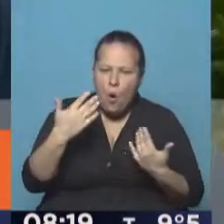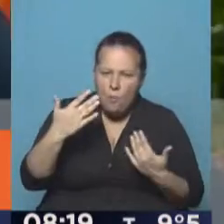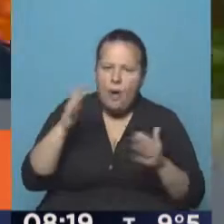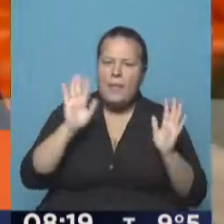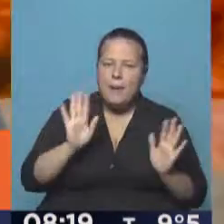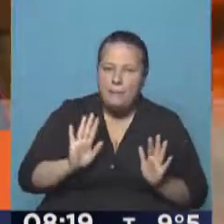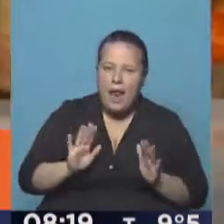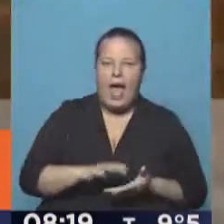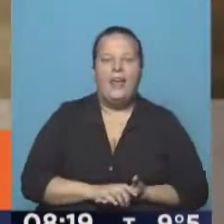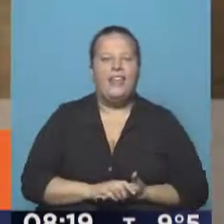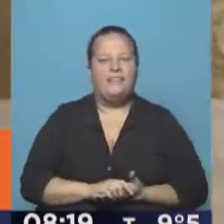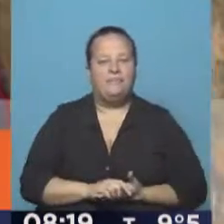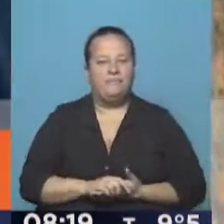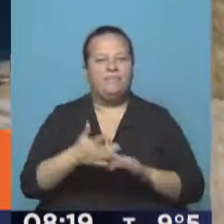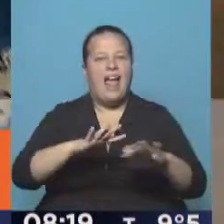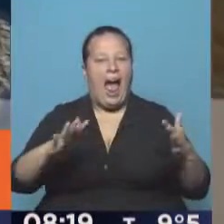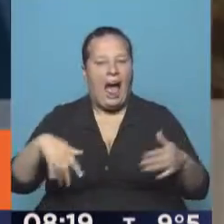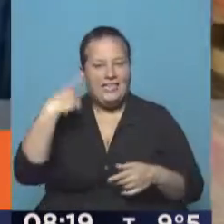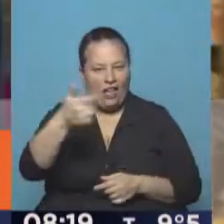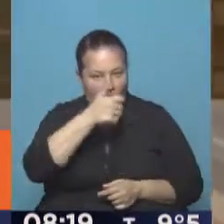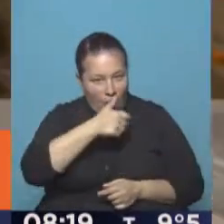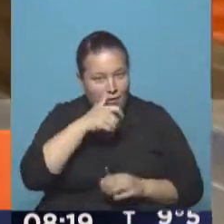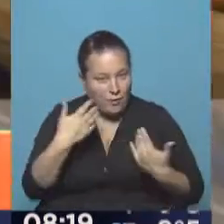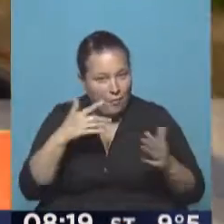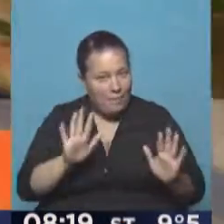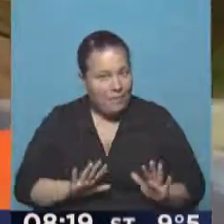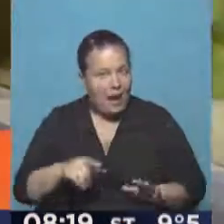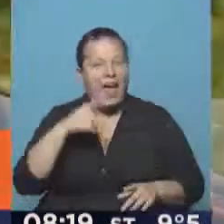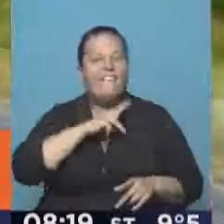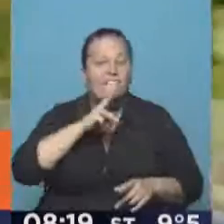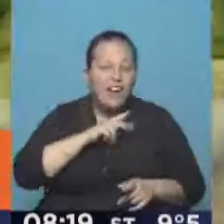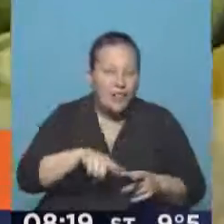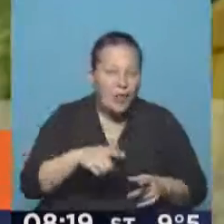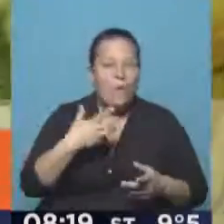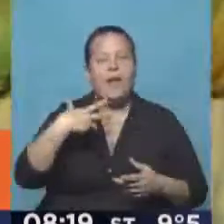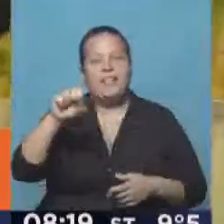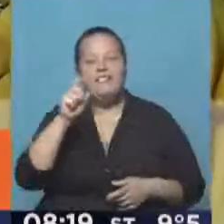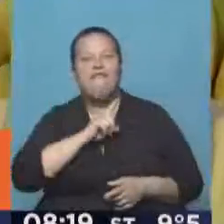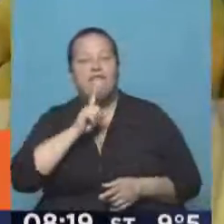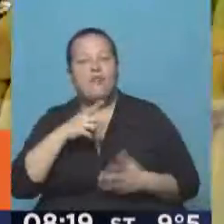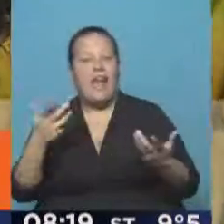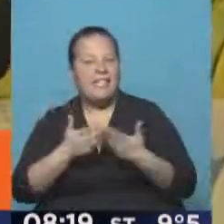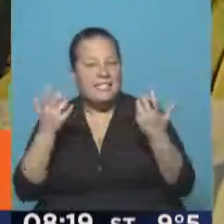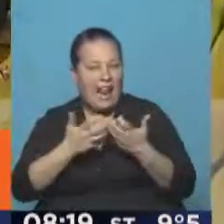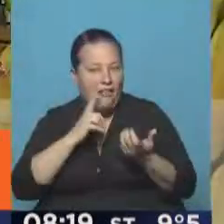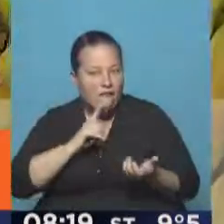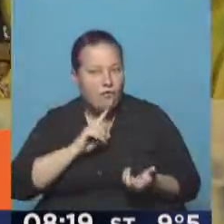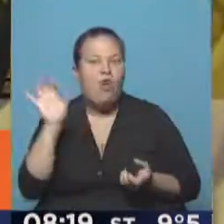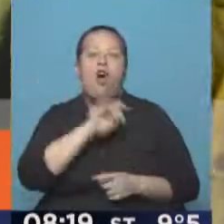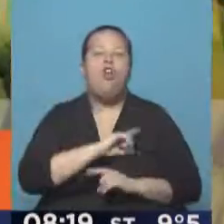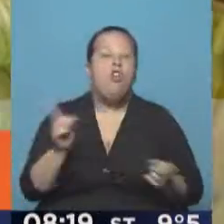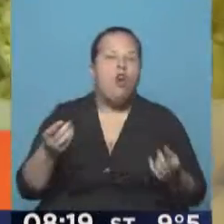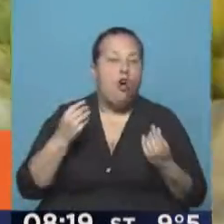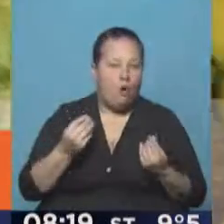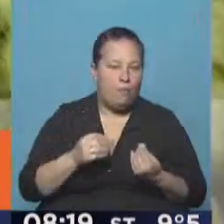armar el asado del domingo ya con la verdura y la fruta para la ensalada de frutas o todavía